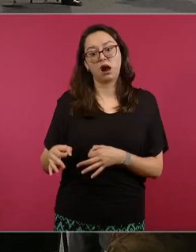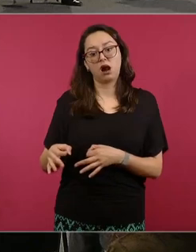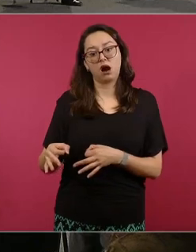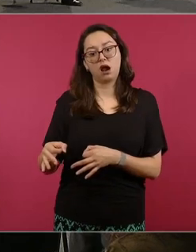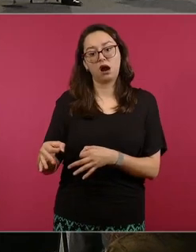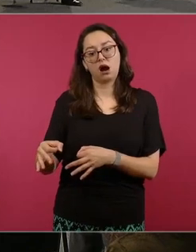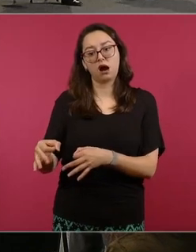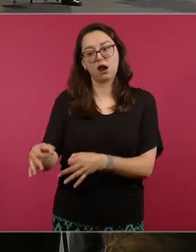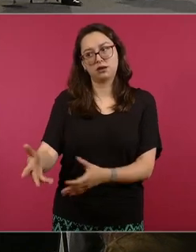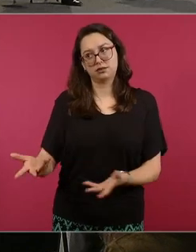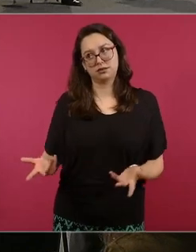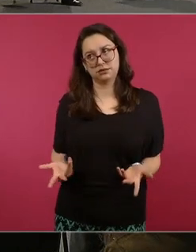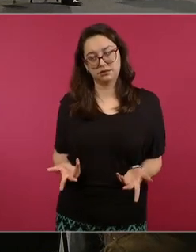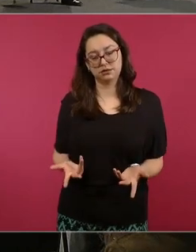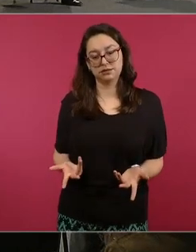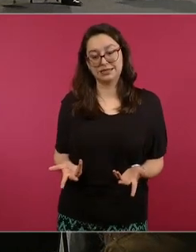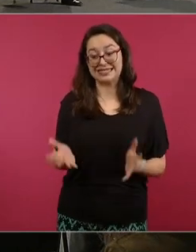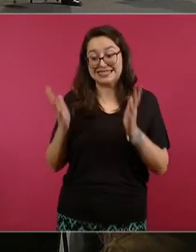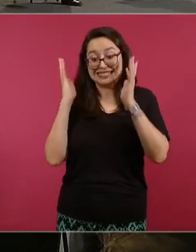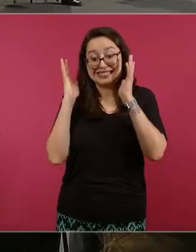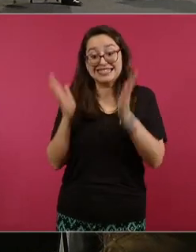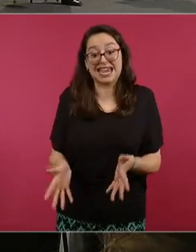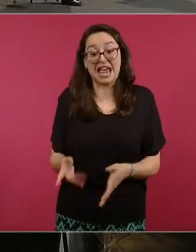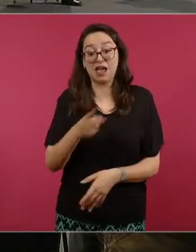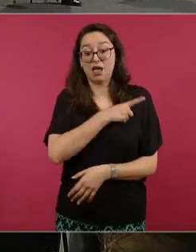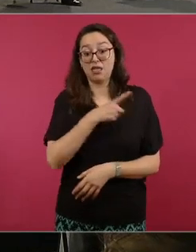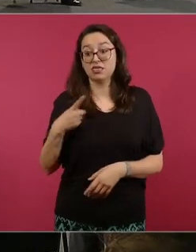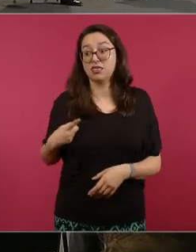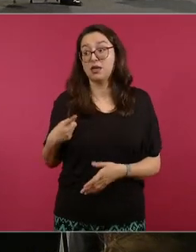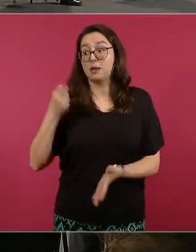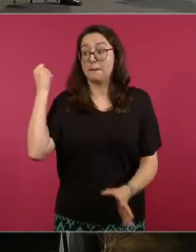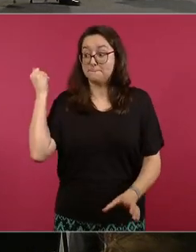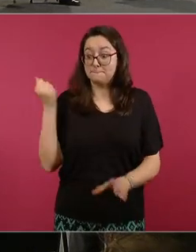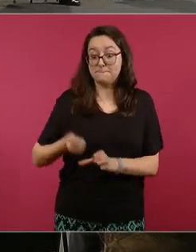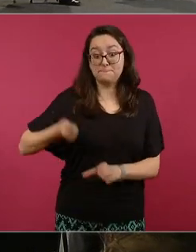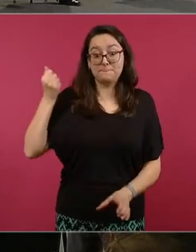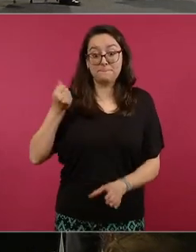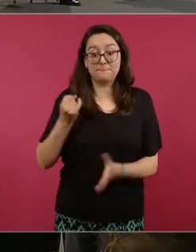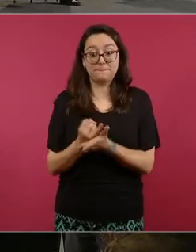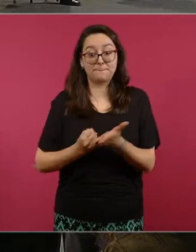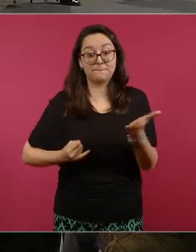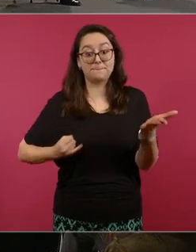porque no sólo en este caso y